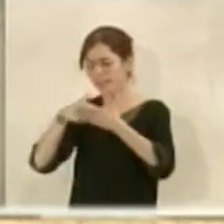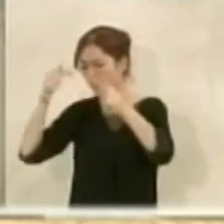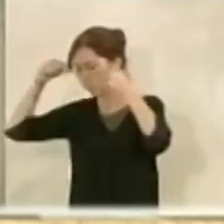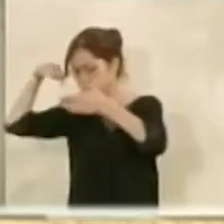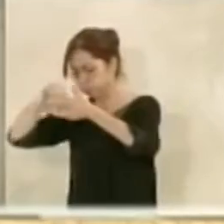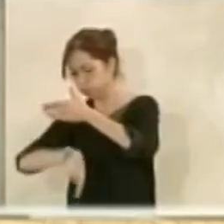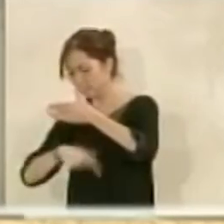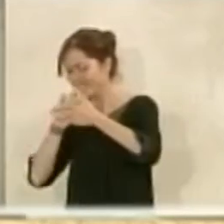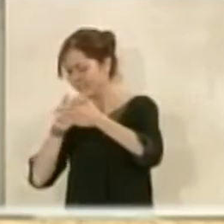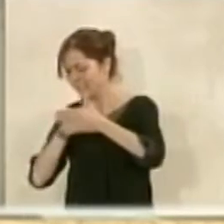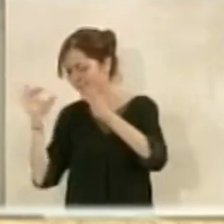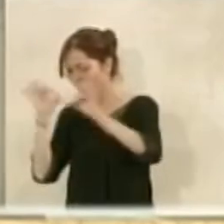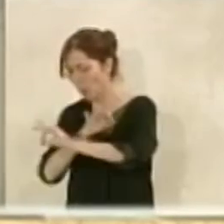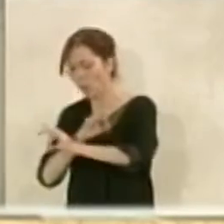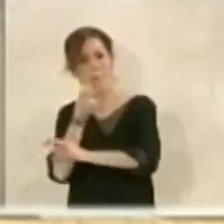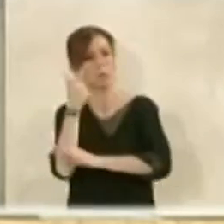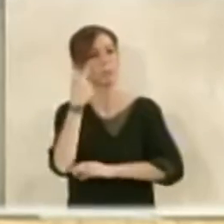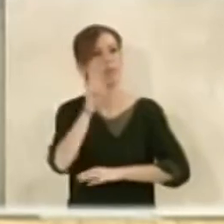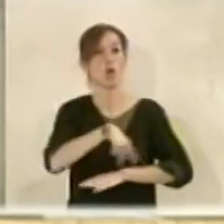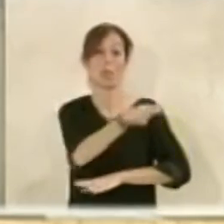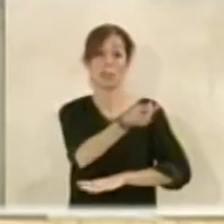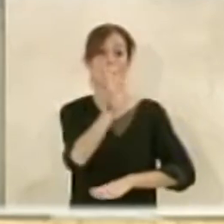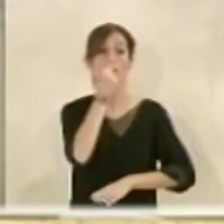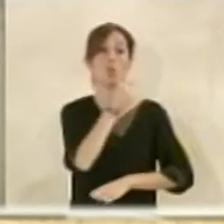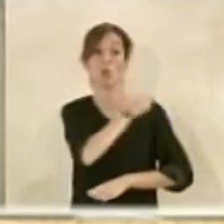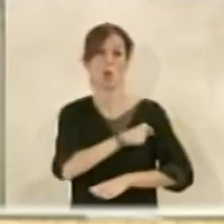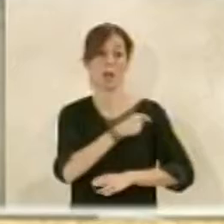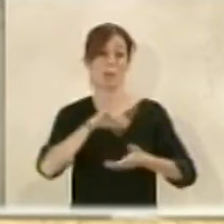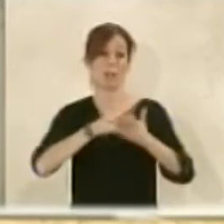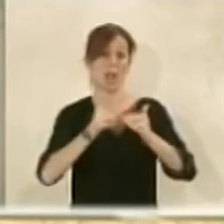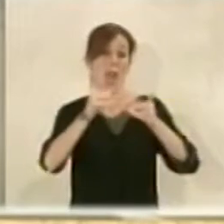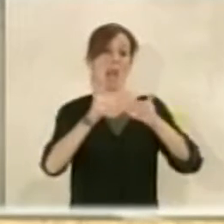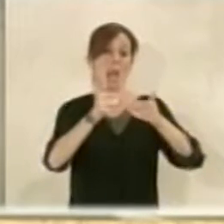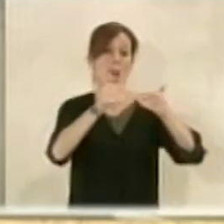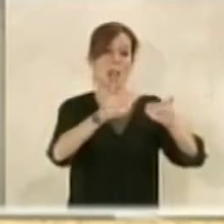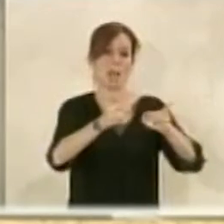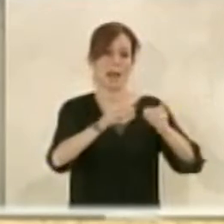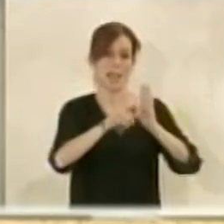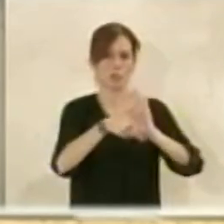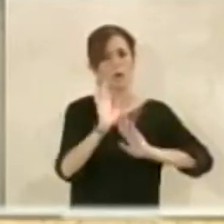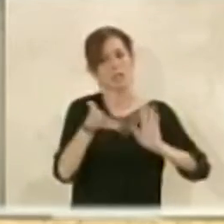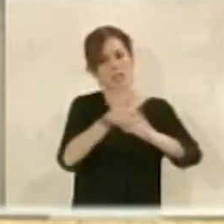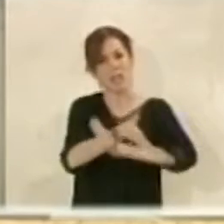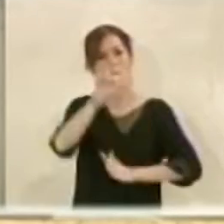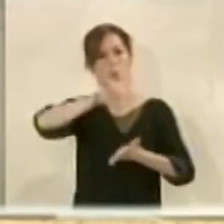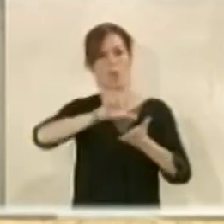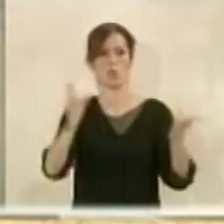que bueno pues cuando uno se equivoca es bueno reconocerlo esto le ha retrasado el proyecto a cruz roja unos meses pero yo creo que la solución para la ciudad es mucho más